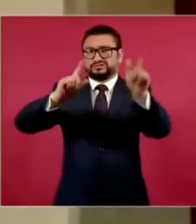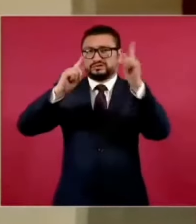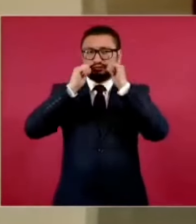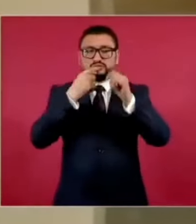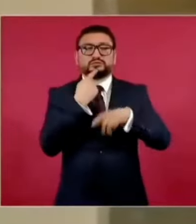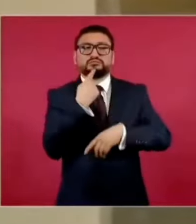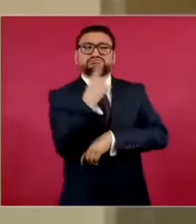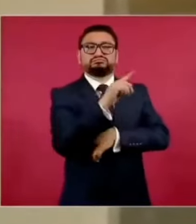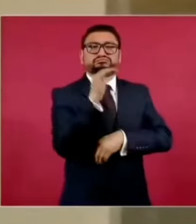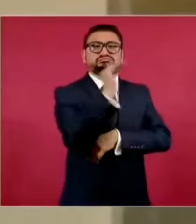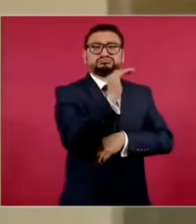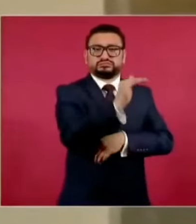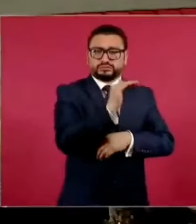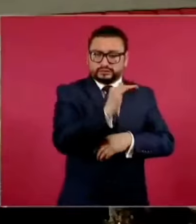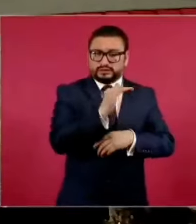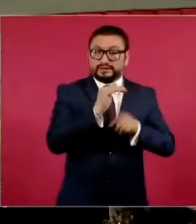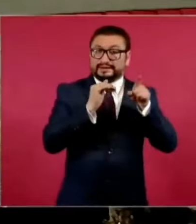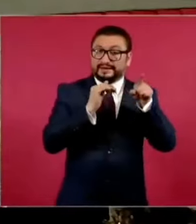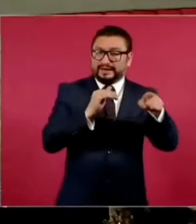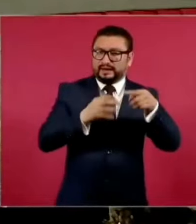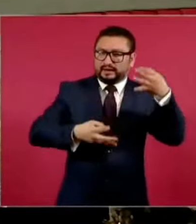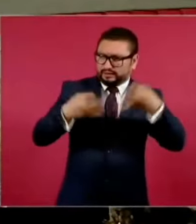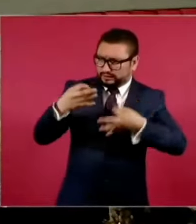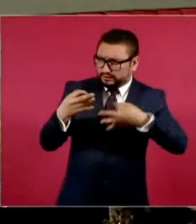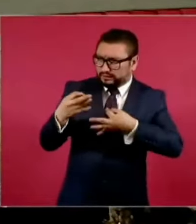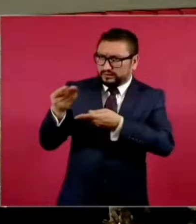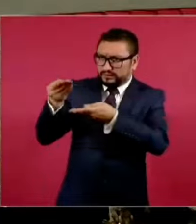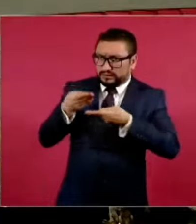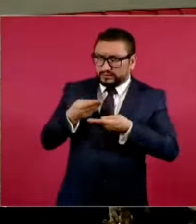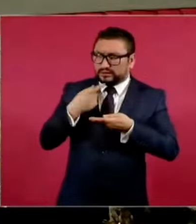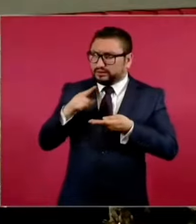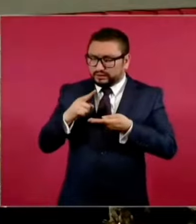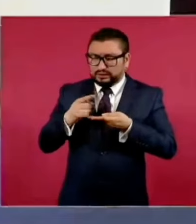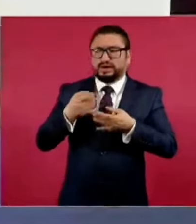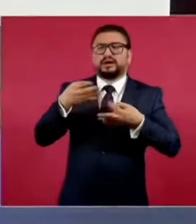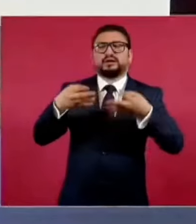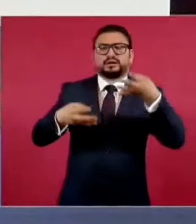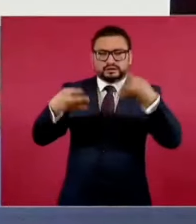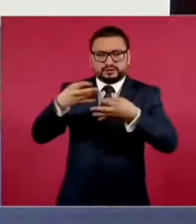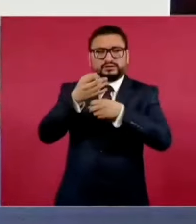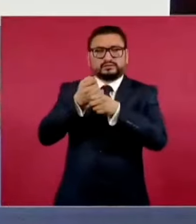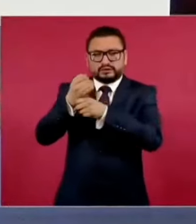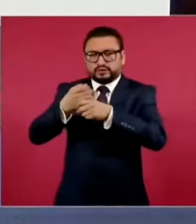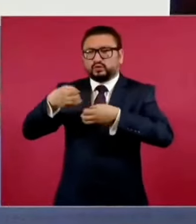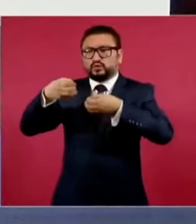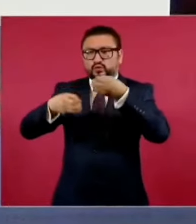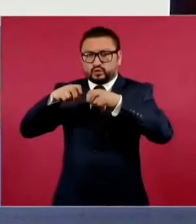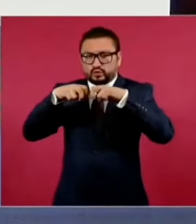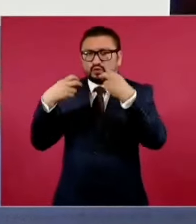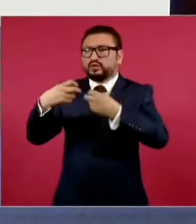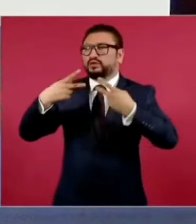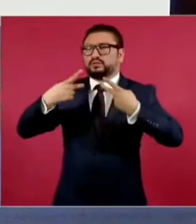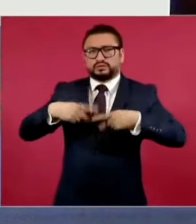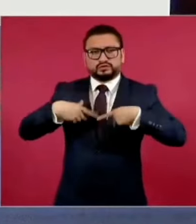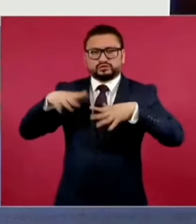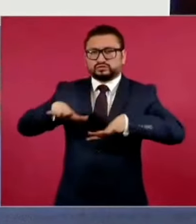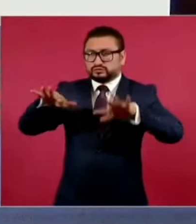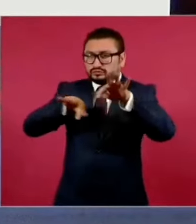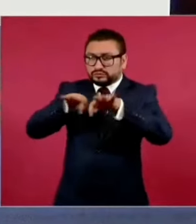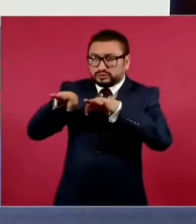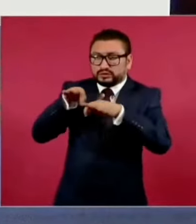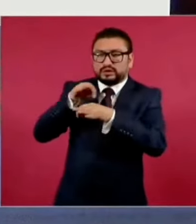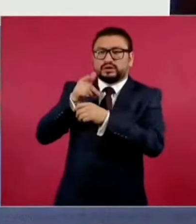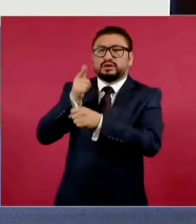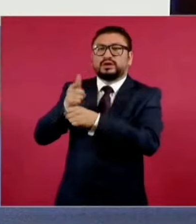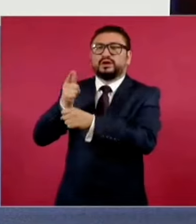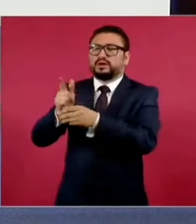autoridad y va a investigar, va a investigar tanto a ministros, magistrados, jueces y personal judicial por actos